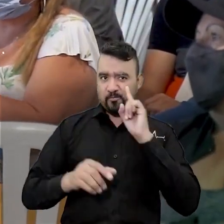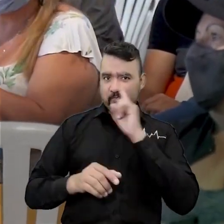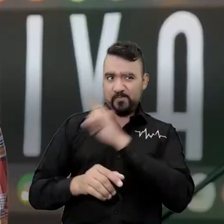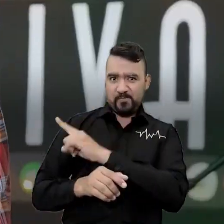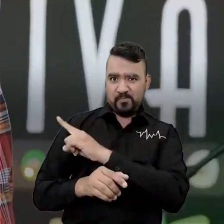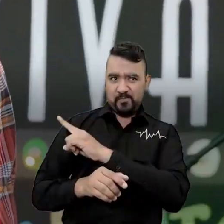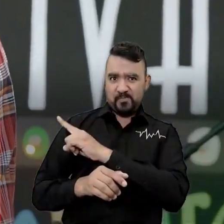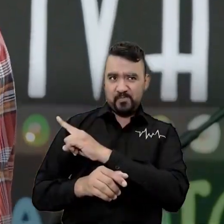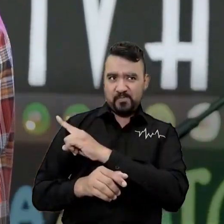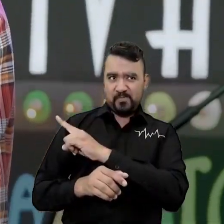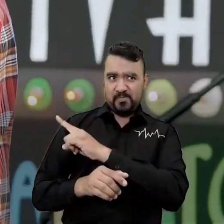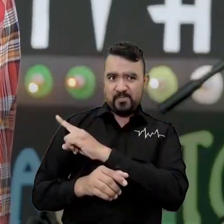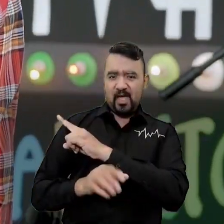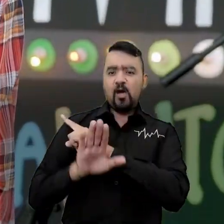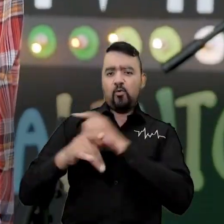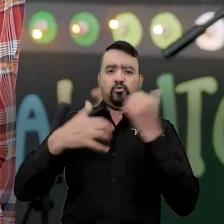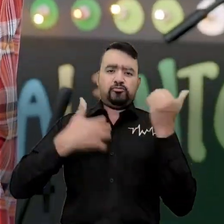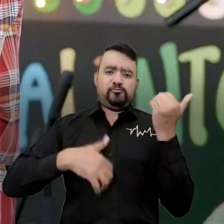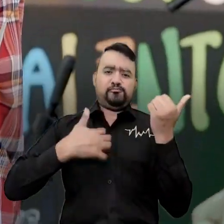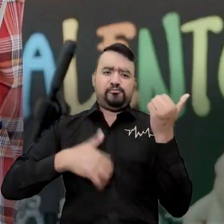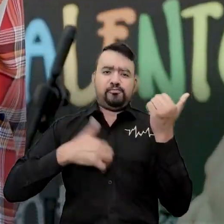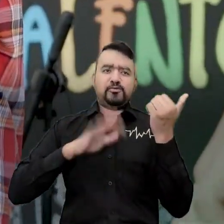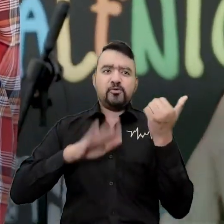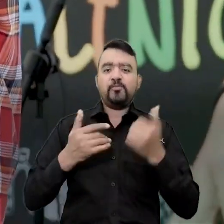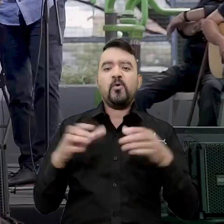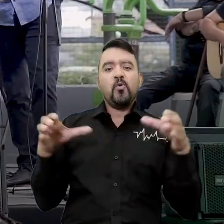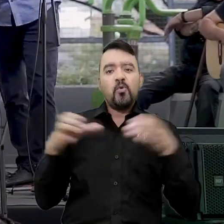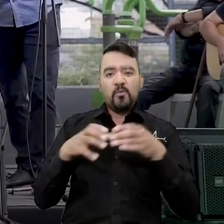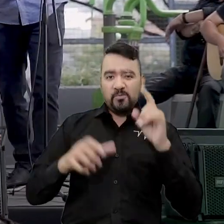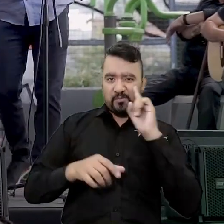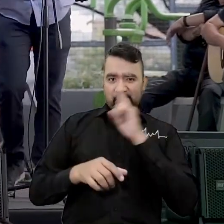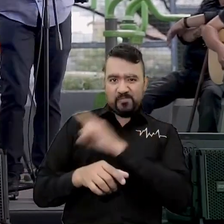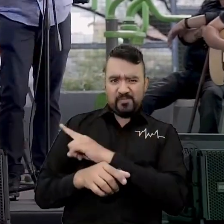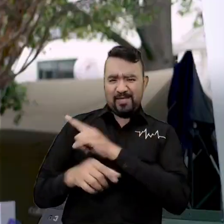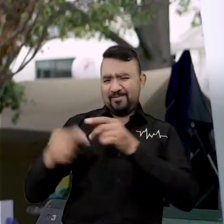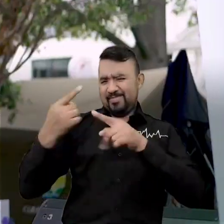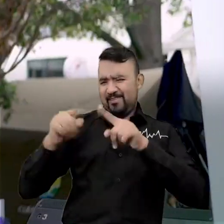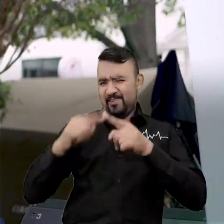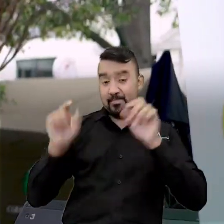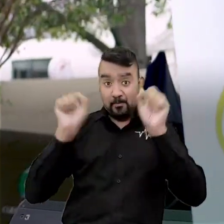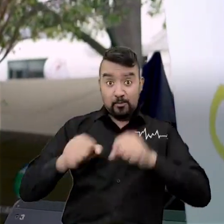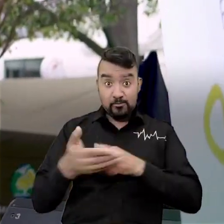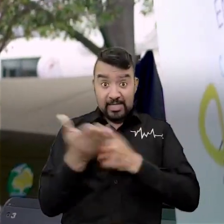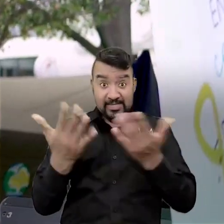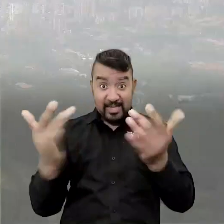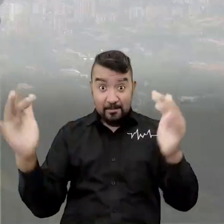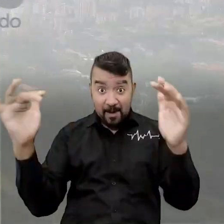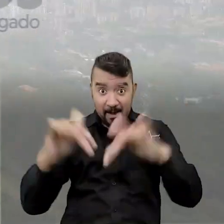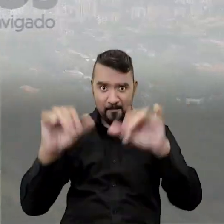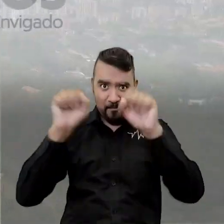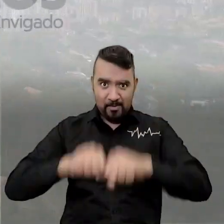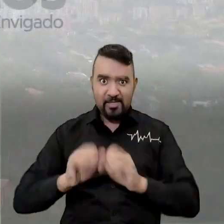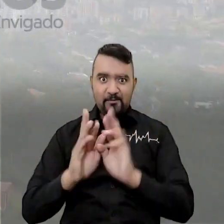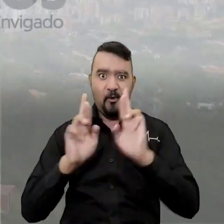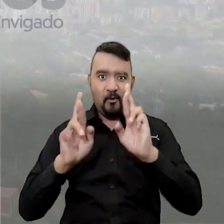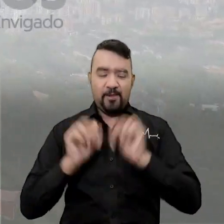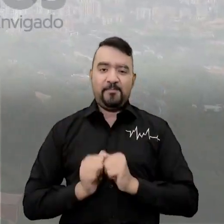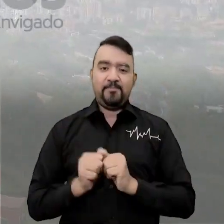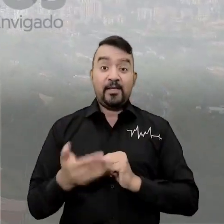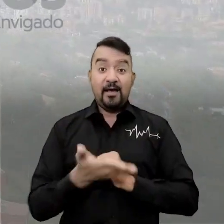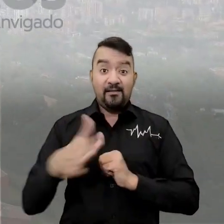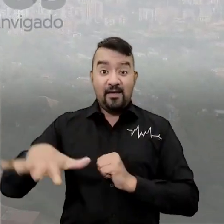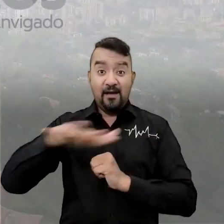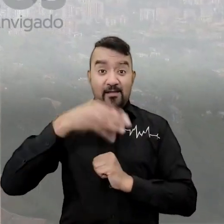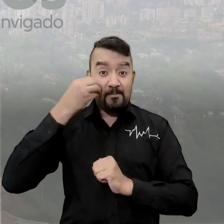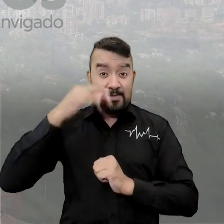Fina, la Agrupación Prófugos con el tributo a Soda Estéreo, Guateque Project y muchos más. ¡Te esperamos! Juntos sumamos por